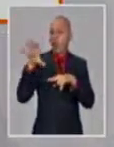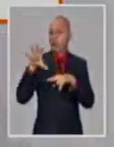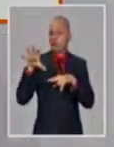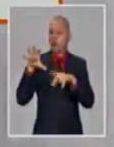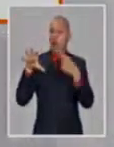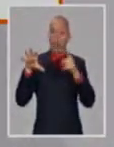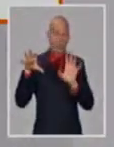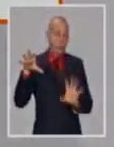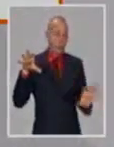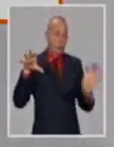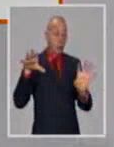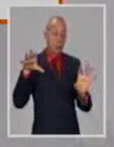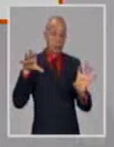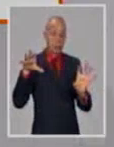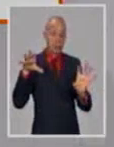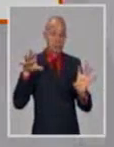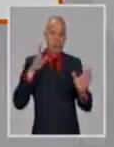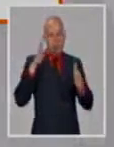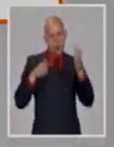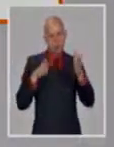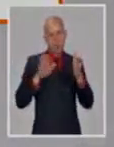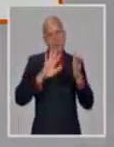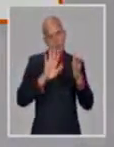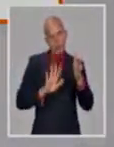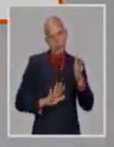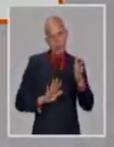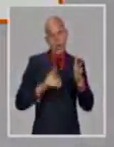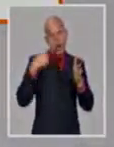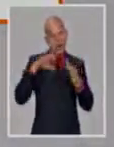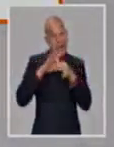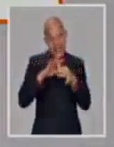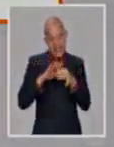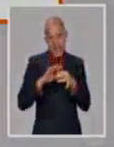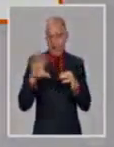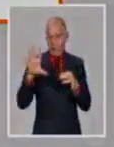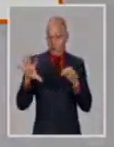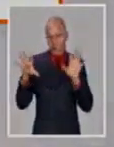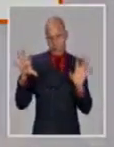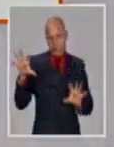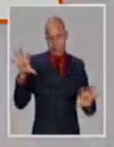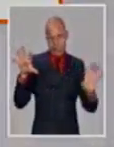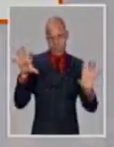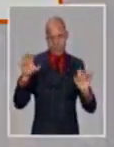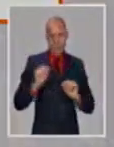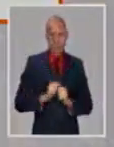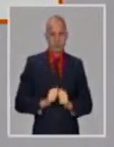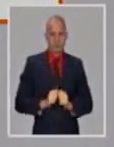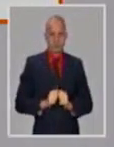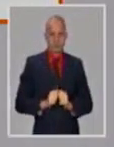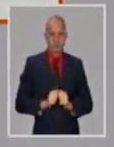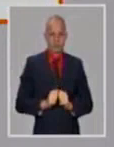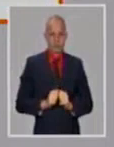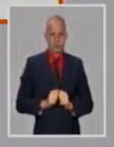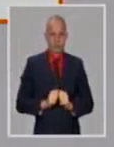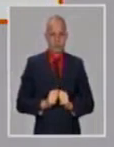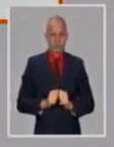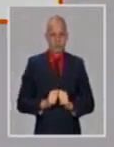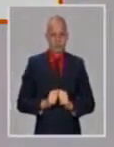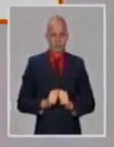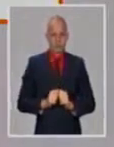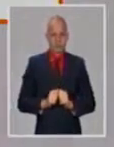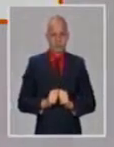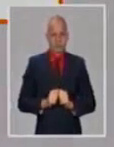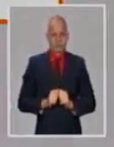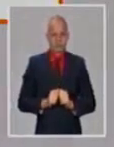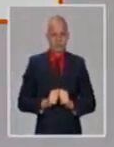de un tipo o de otro, pero, y que eso complica la situación, y un poco que va con la situación epidemiológica también, de los lugares